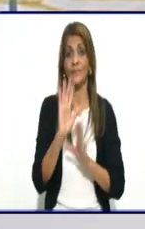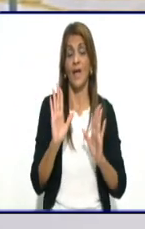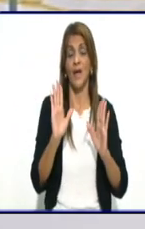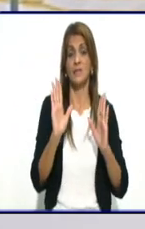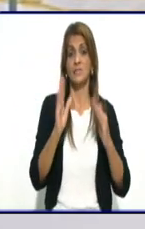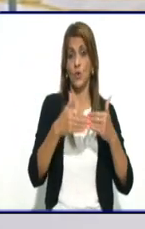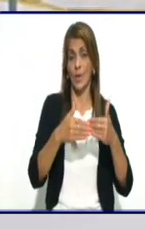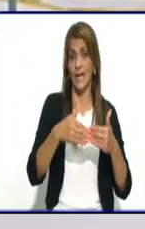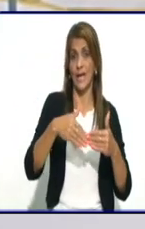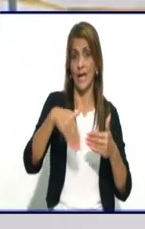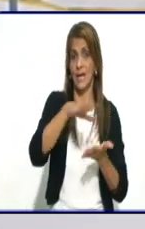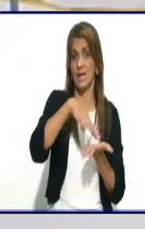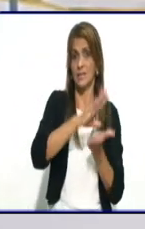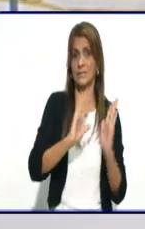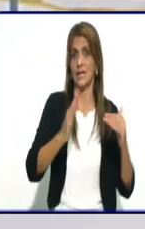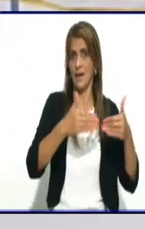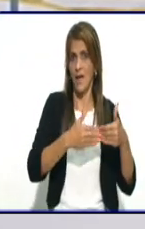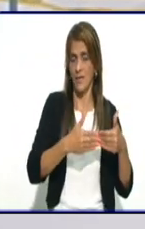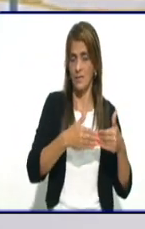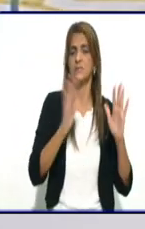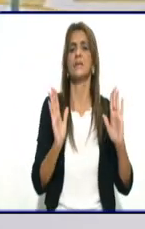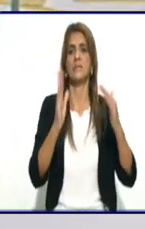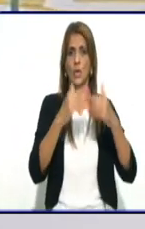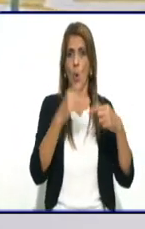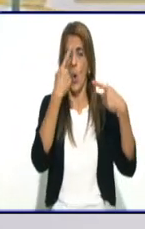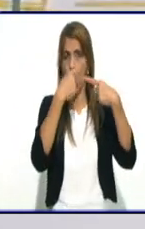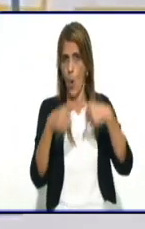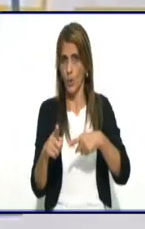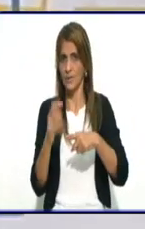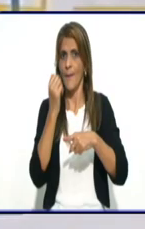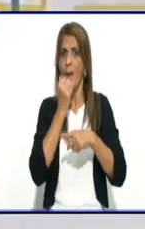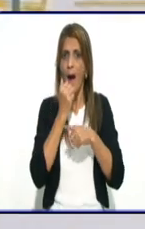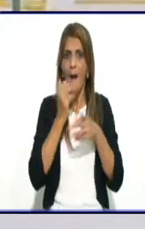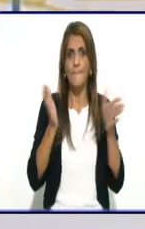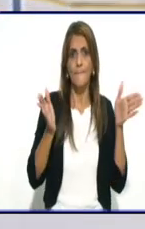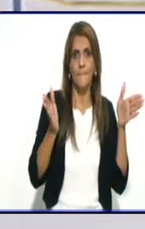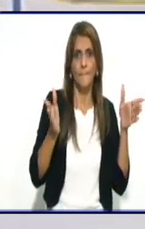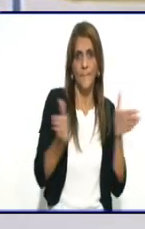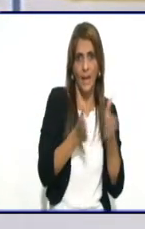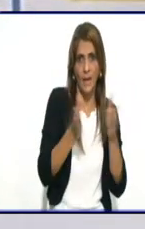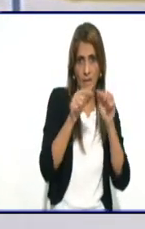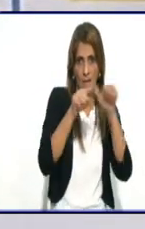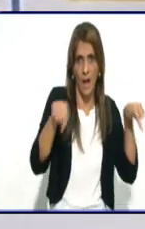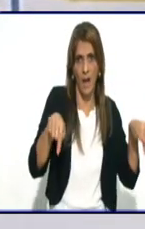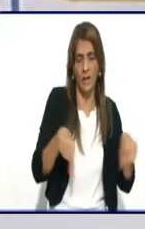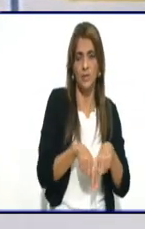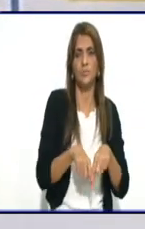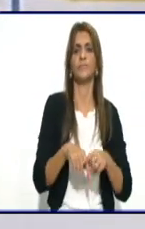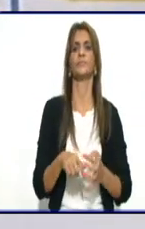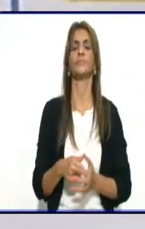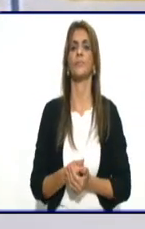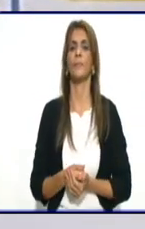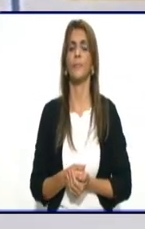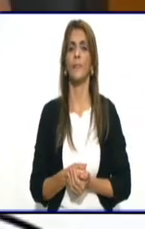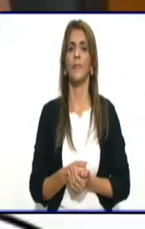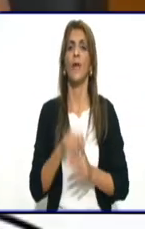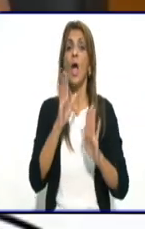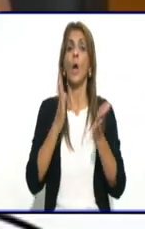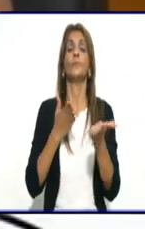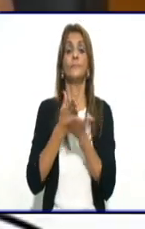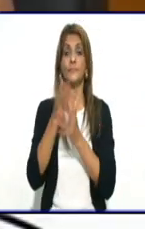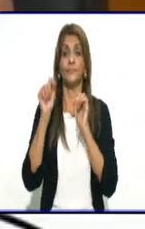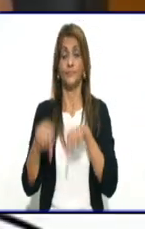estratificó una más pequeña. Ya. Es allá por la línea, por allá. Exactamente. Ya, ok. Continuamos con el